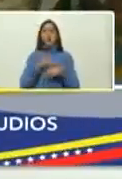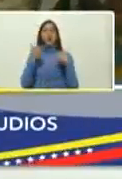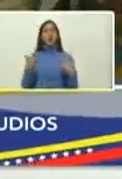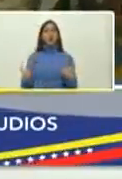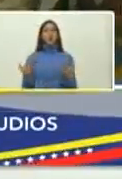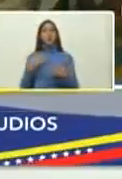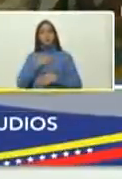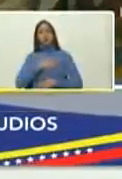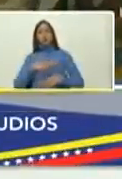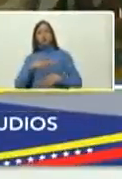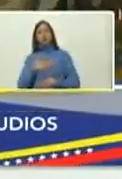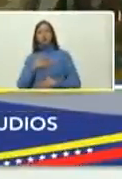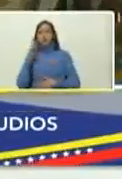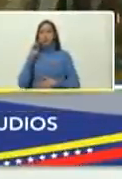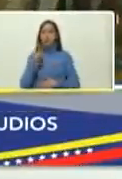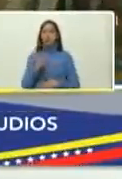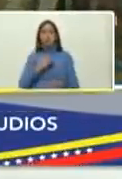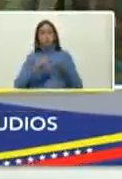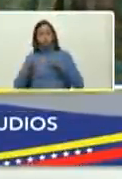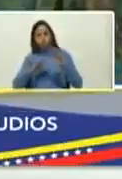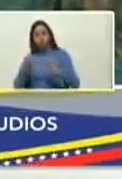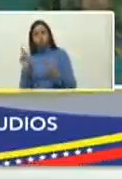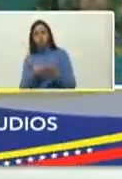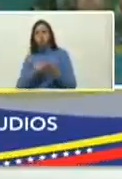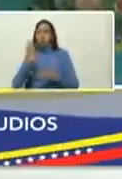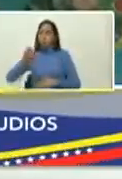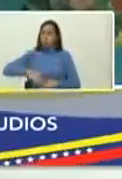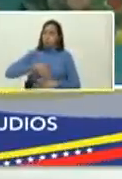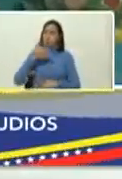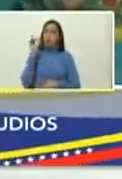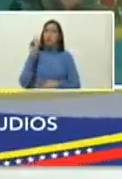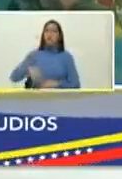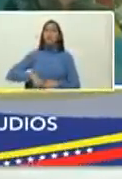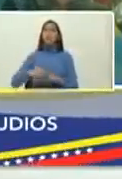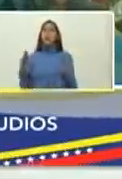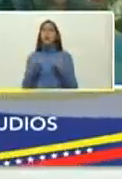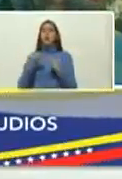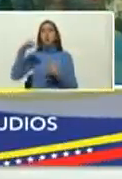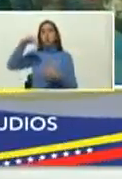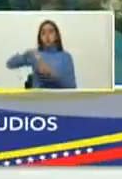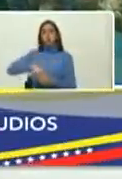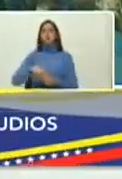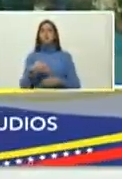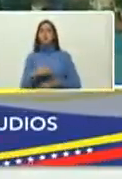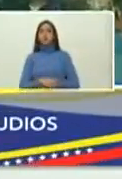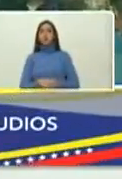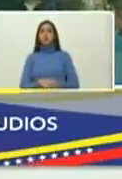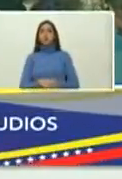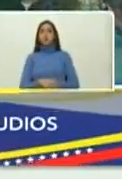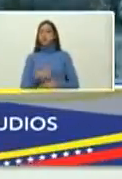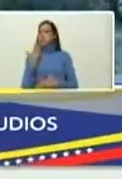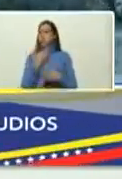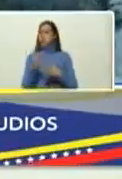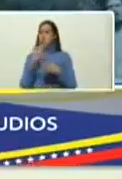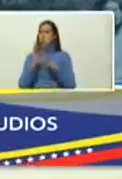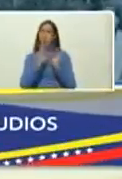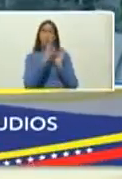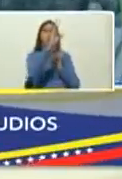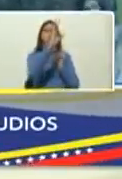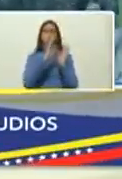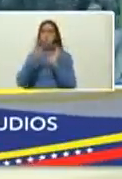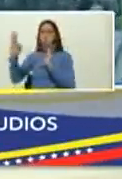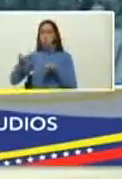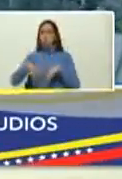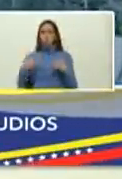de conectarse, interactuar, participar desde sus propios hogares. No importa lo lejos que sea,